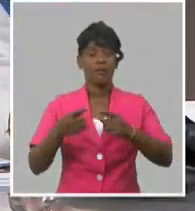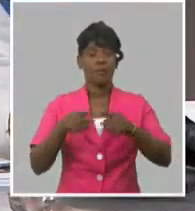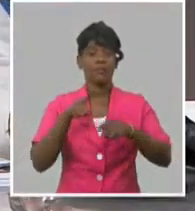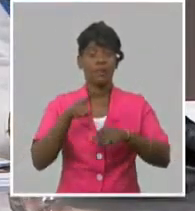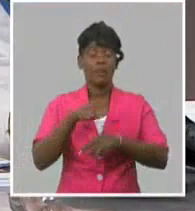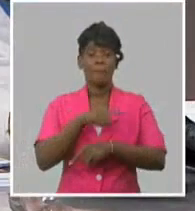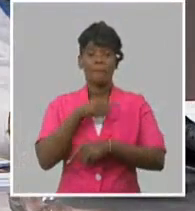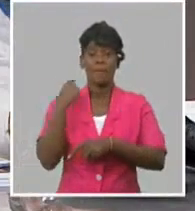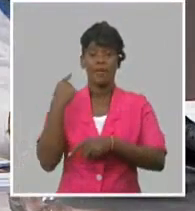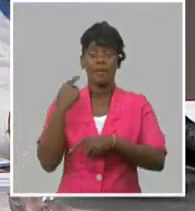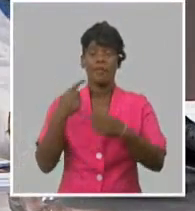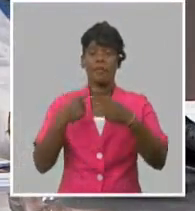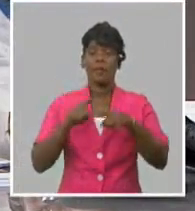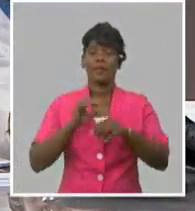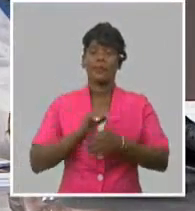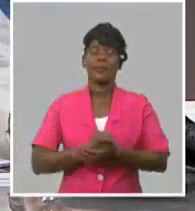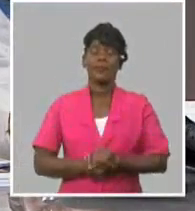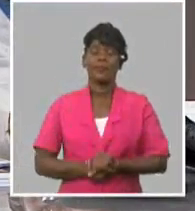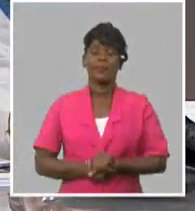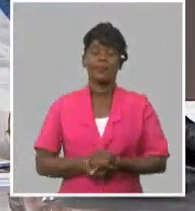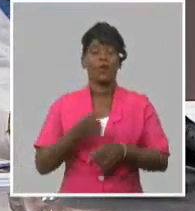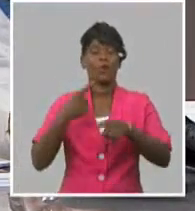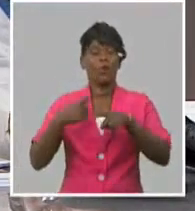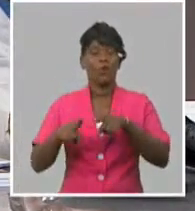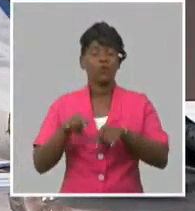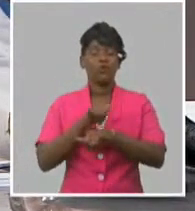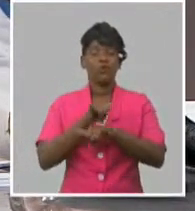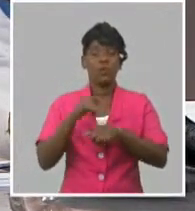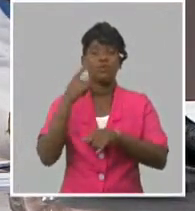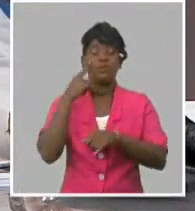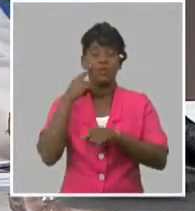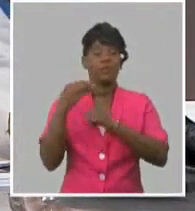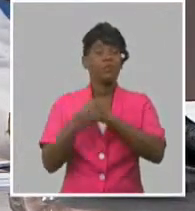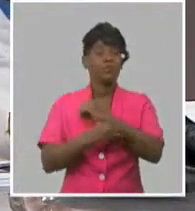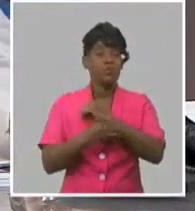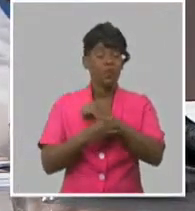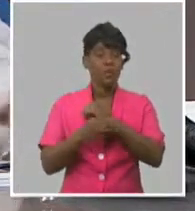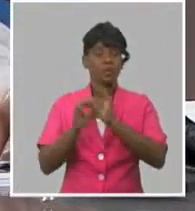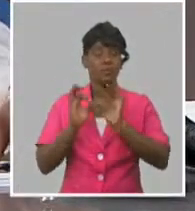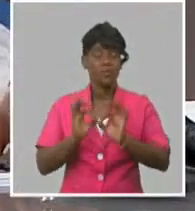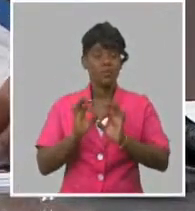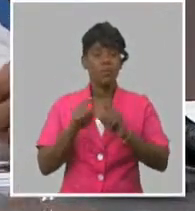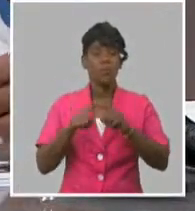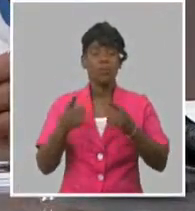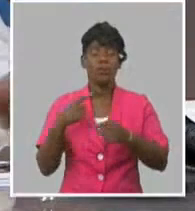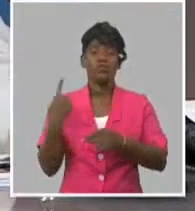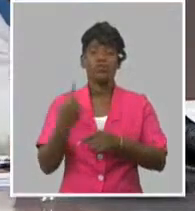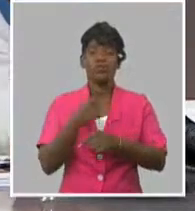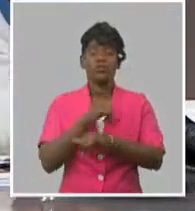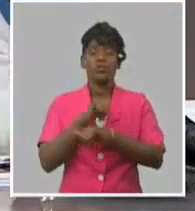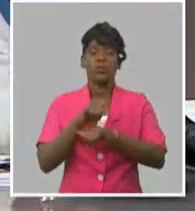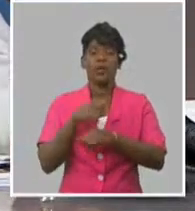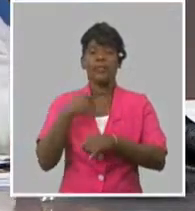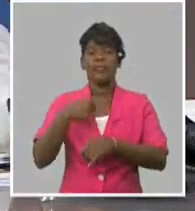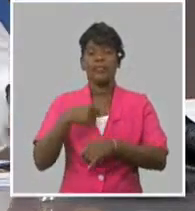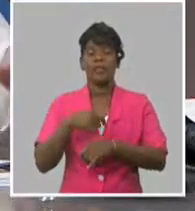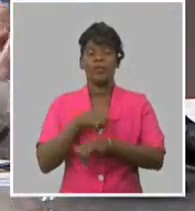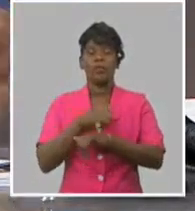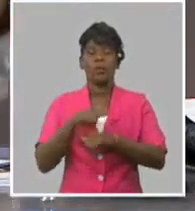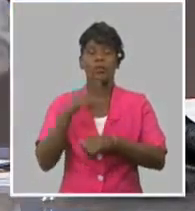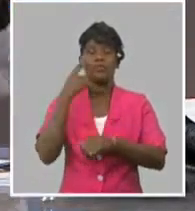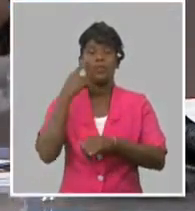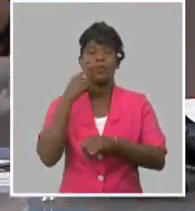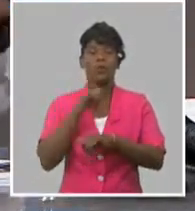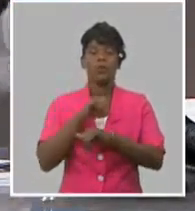contadores en el sistema empresarial es extremadamente complejo, y también, entonces, yo te dijera que hay una carga